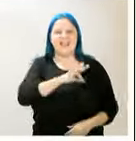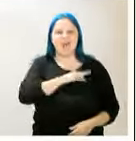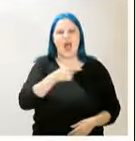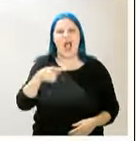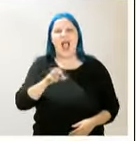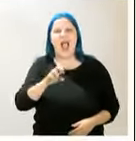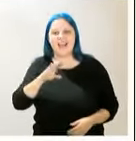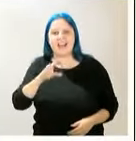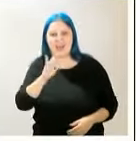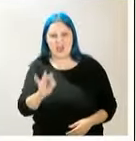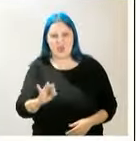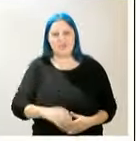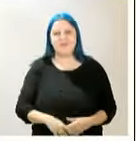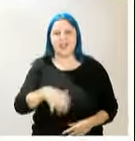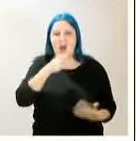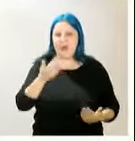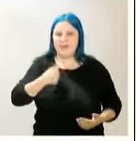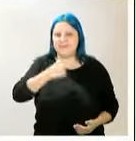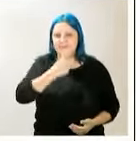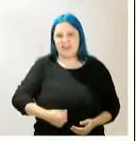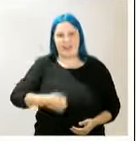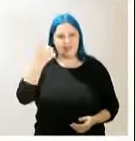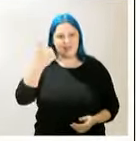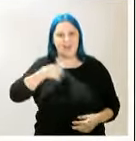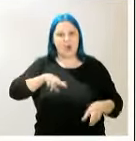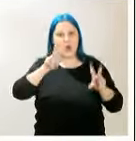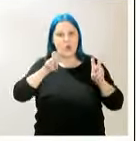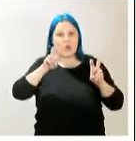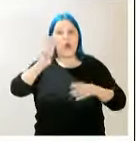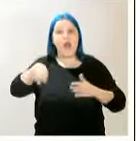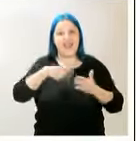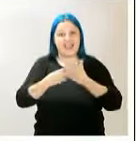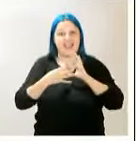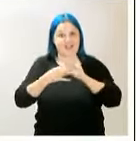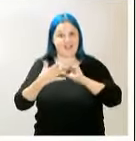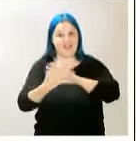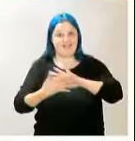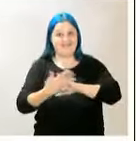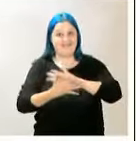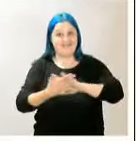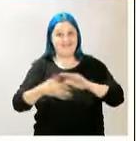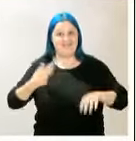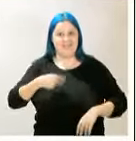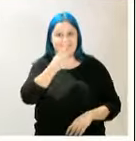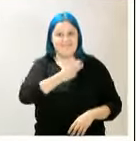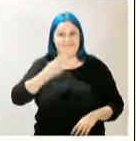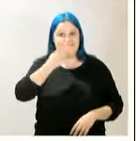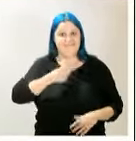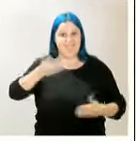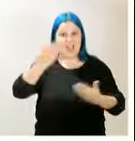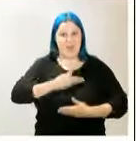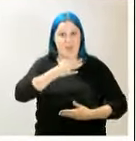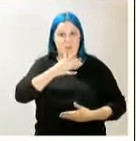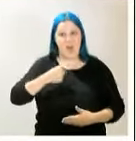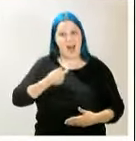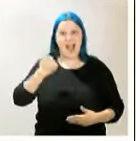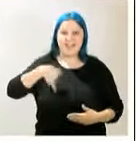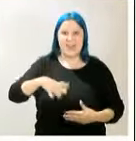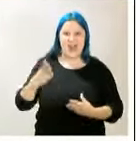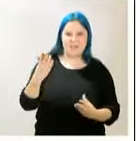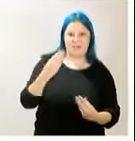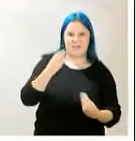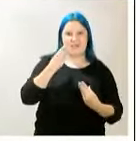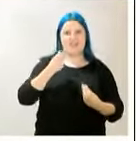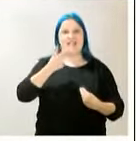Así también facilito que los nuevos intérpretes también lean los labios y ayude, porque ya me han reñido por hablar demasiado rápido en